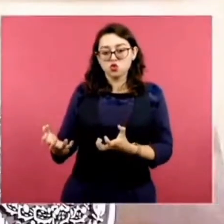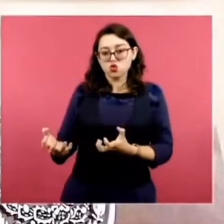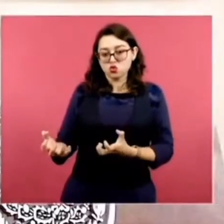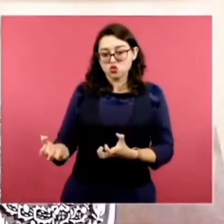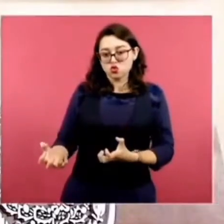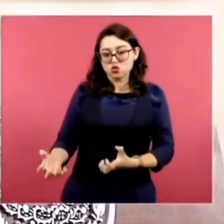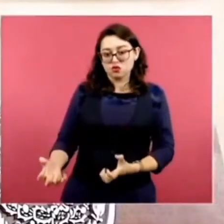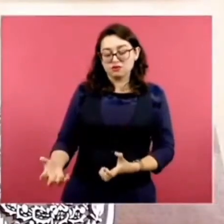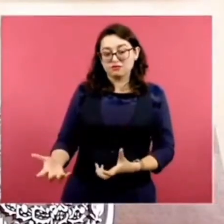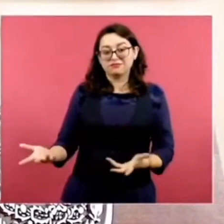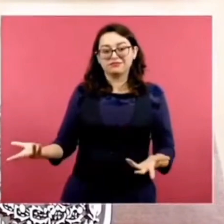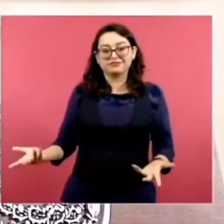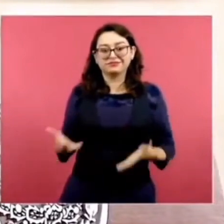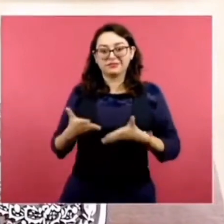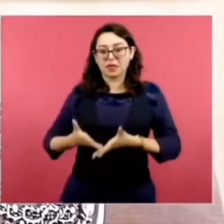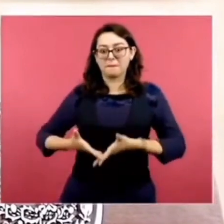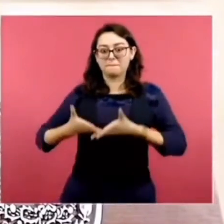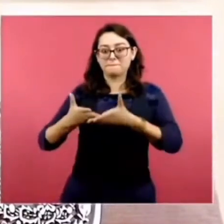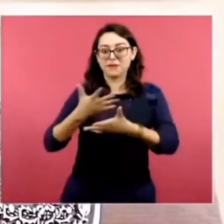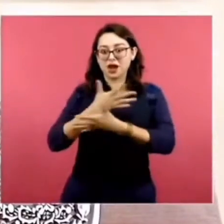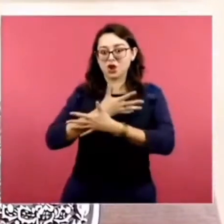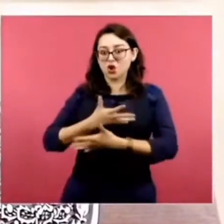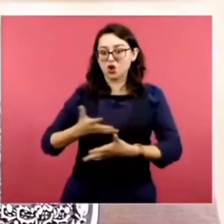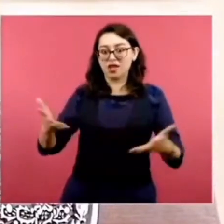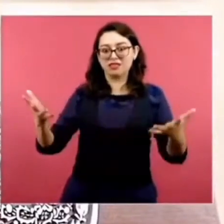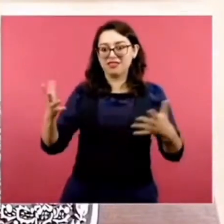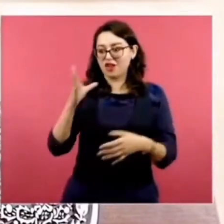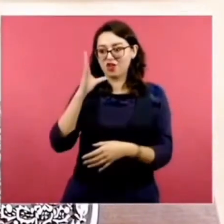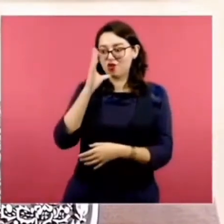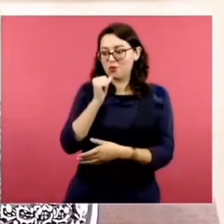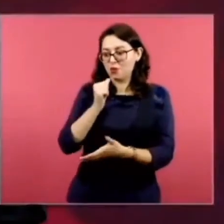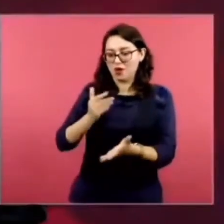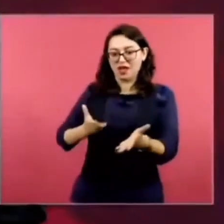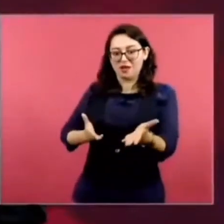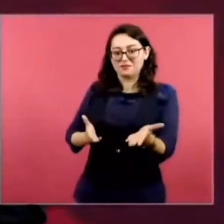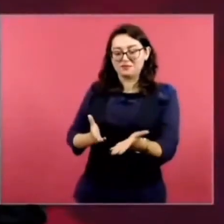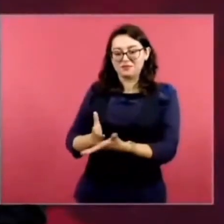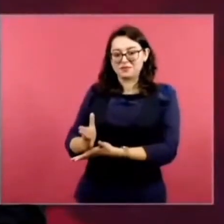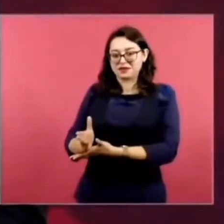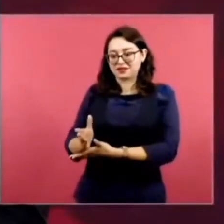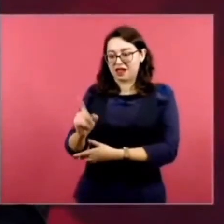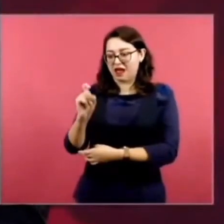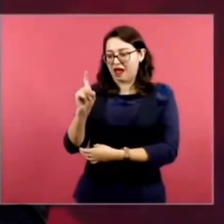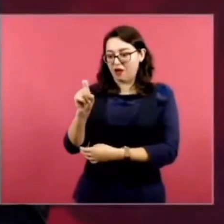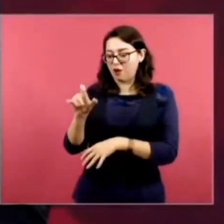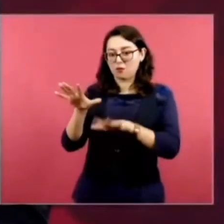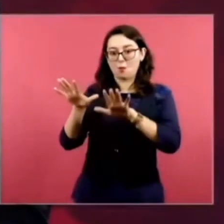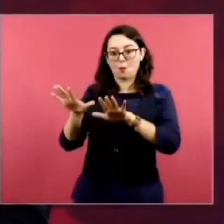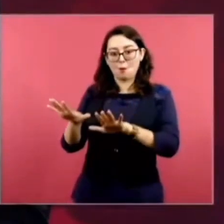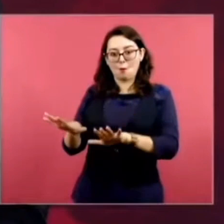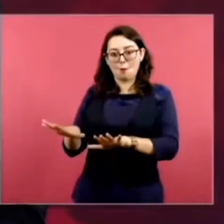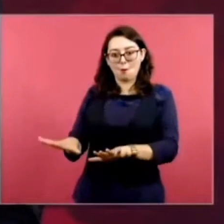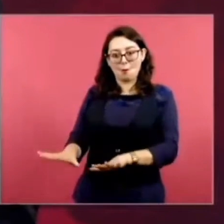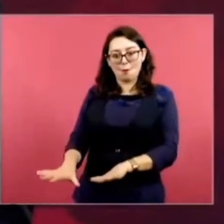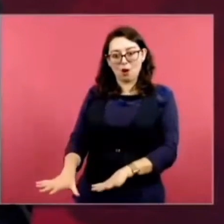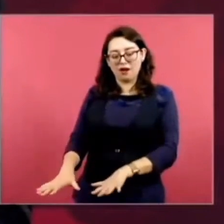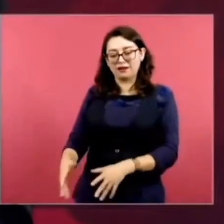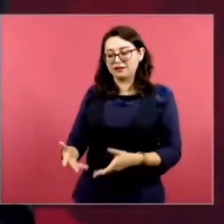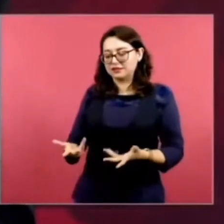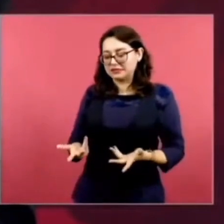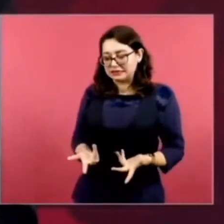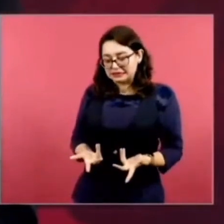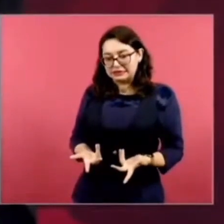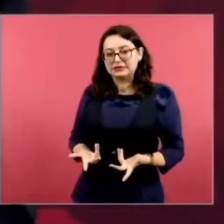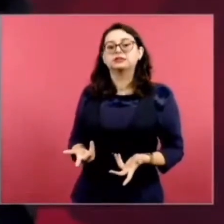el paso de barcos con más calado y están reduciendo el